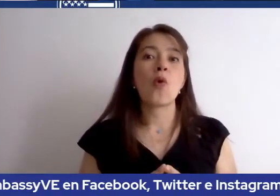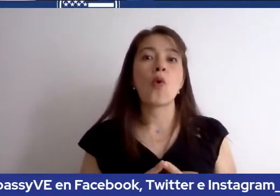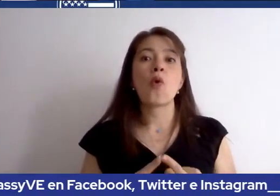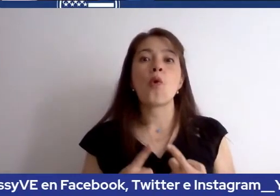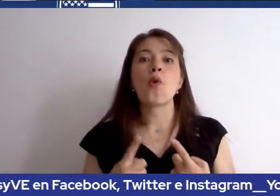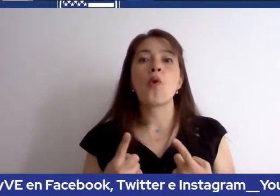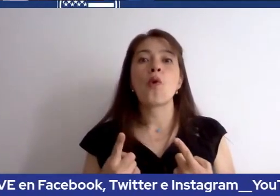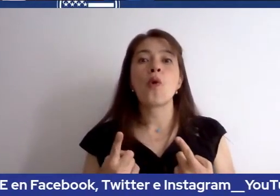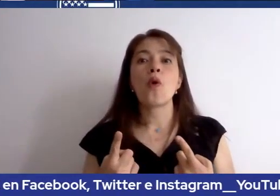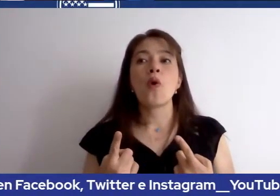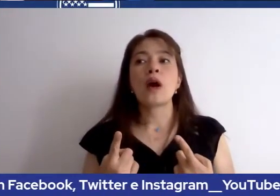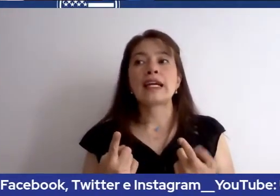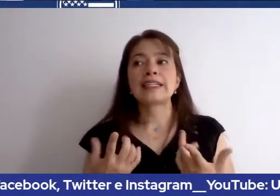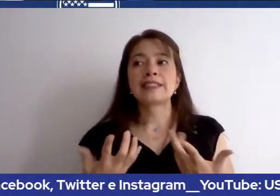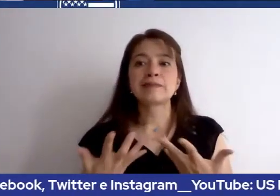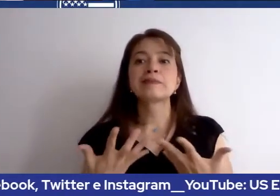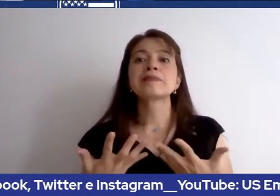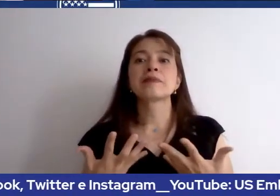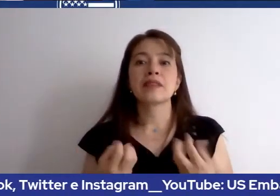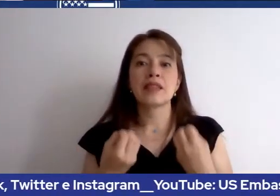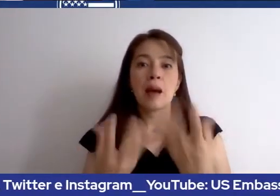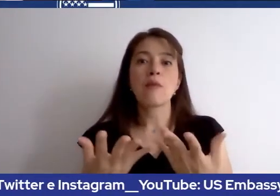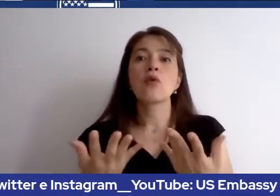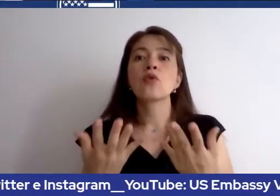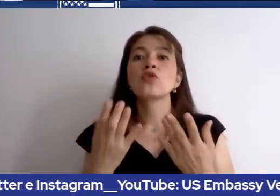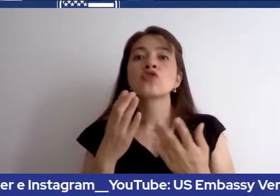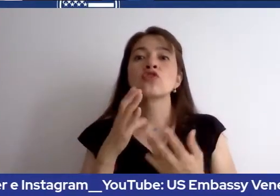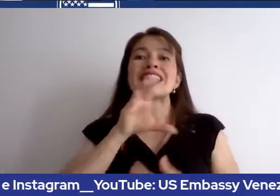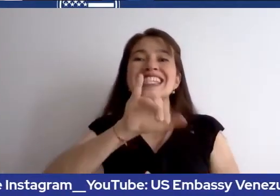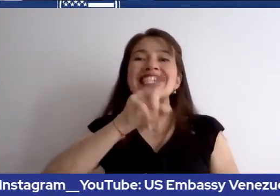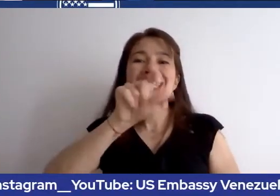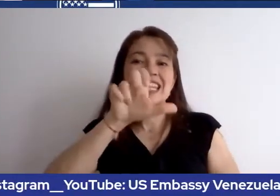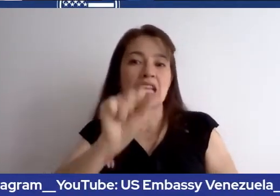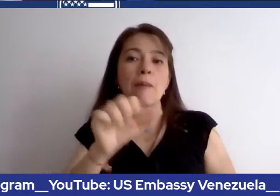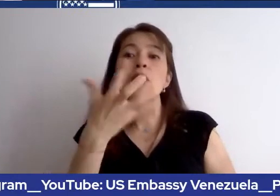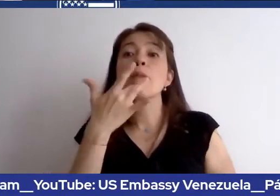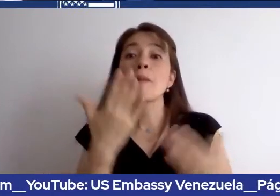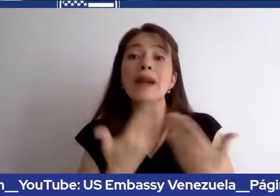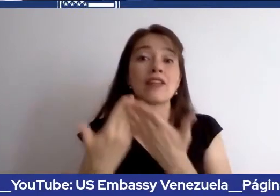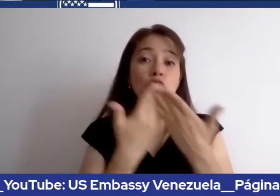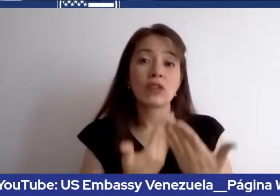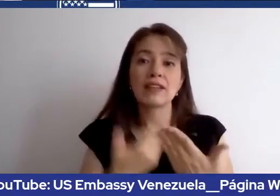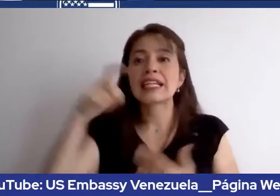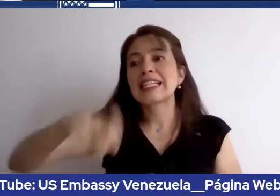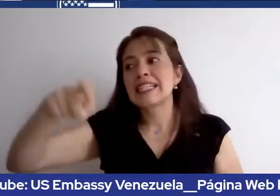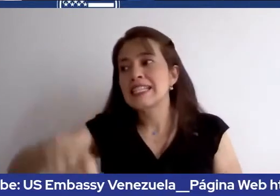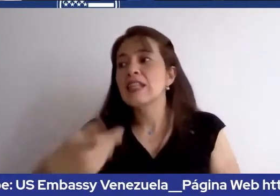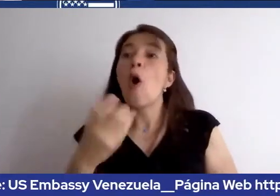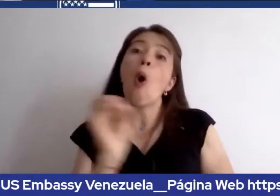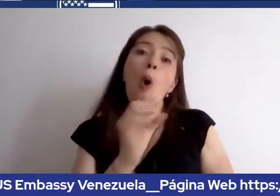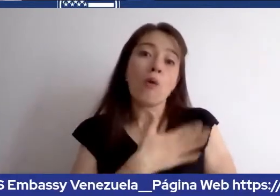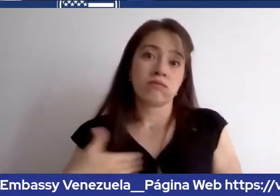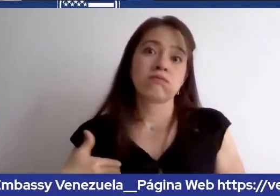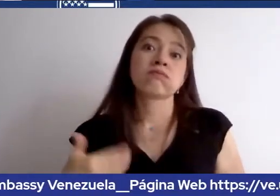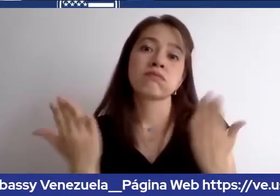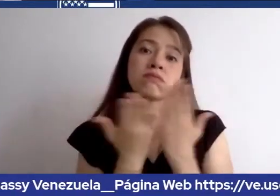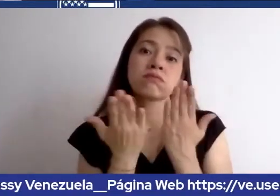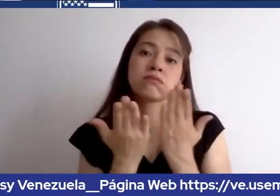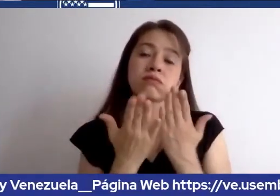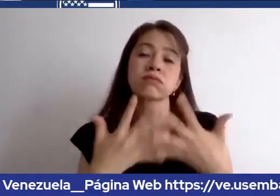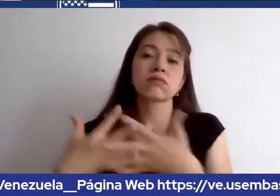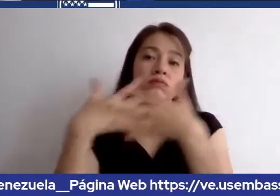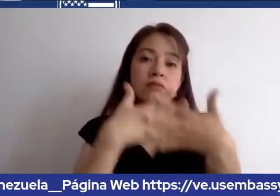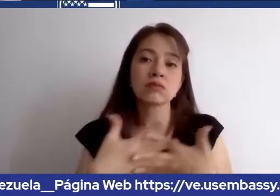hacemos citas para estudiantes que quieren estudiar en los estados unidos pero